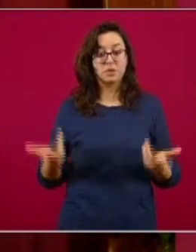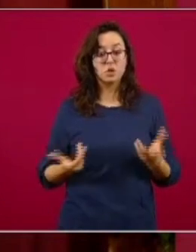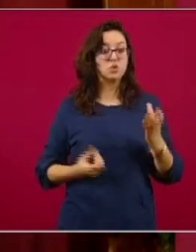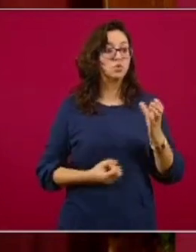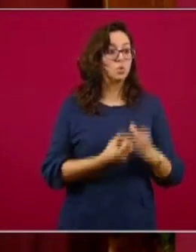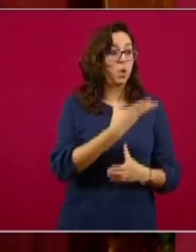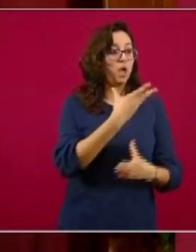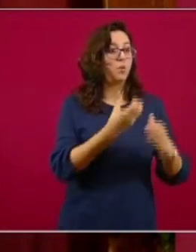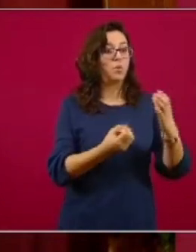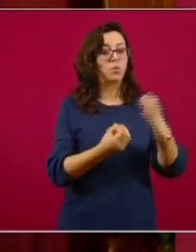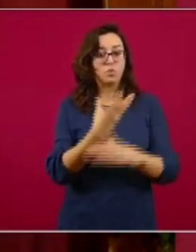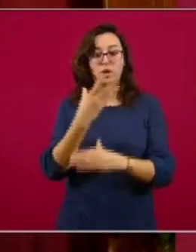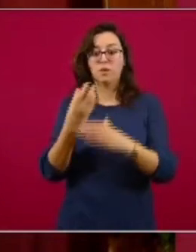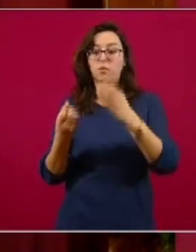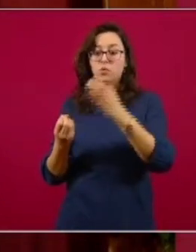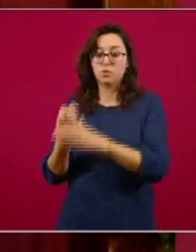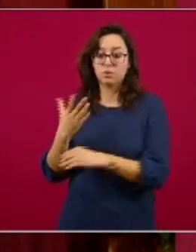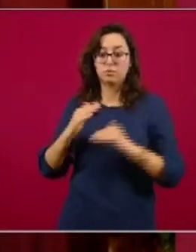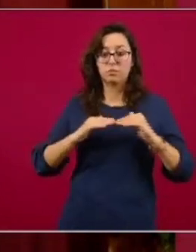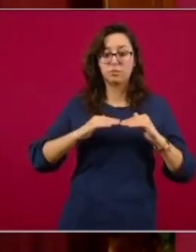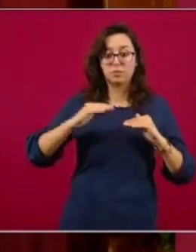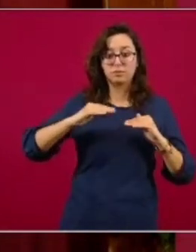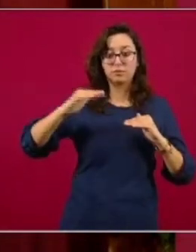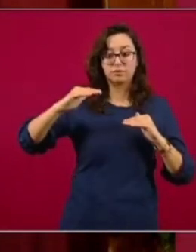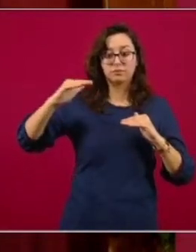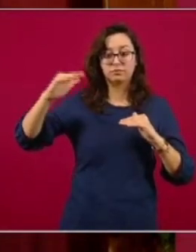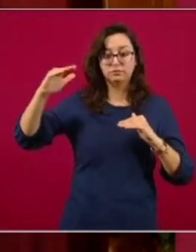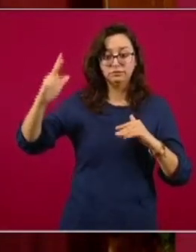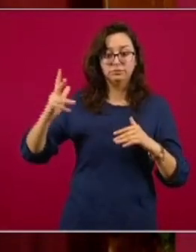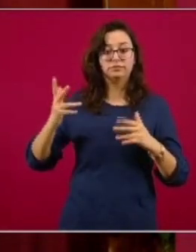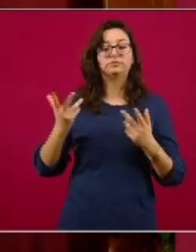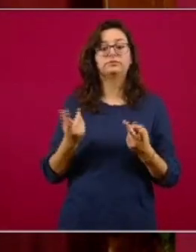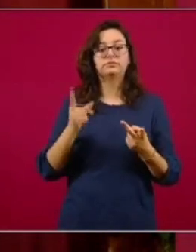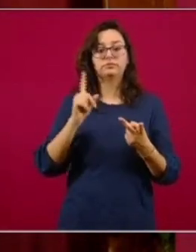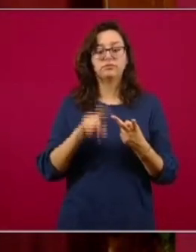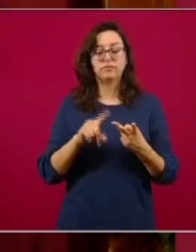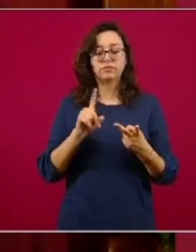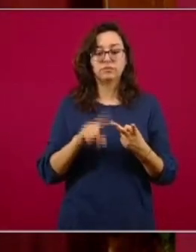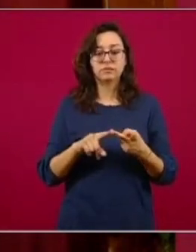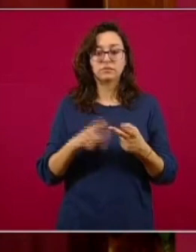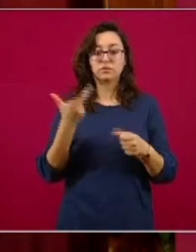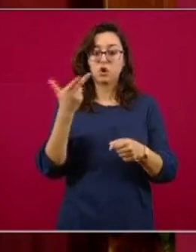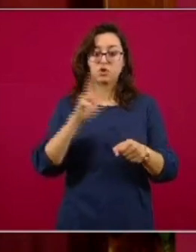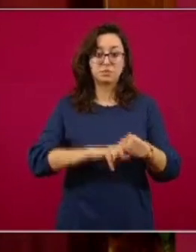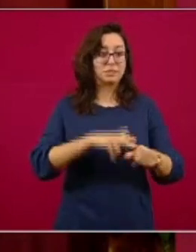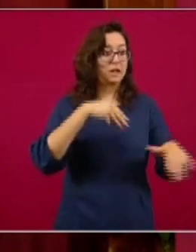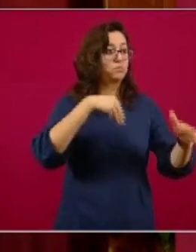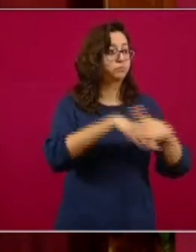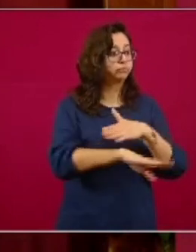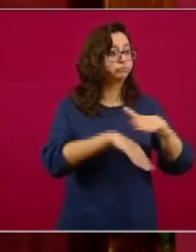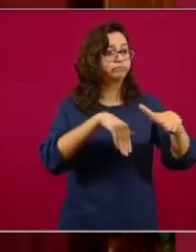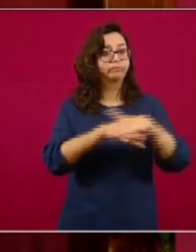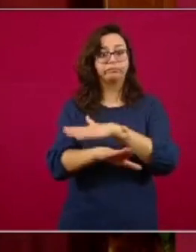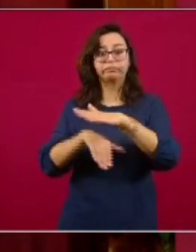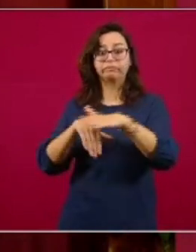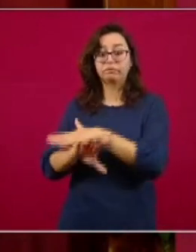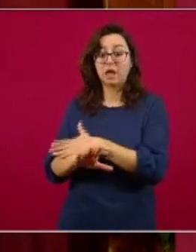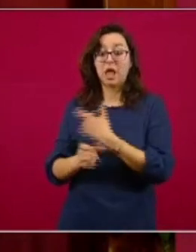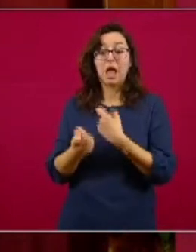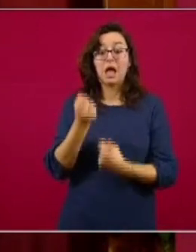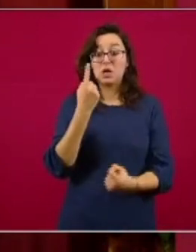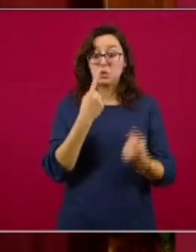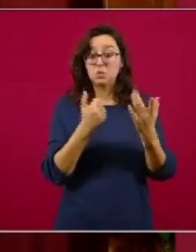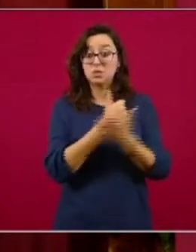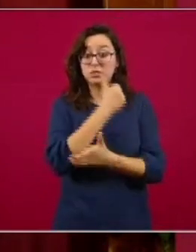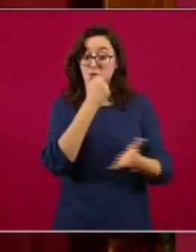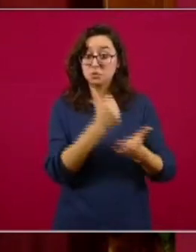nuevos de COVID. ¿Cómo están aumentando la hospitalización? Ya hay ciudades